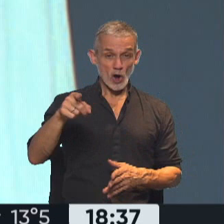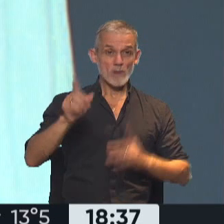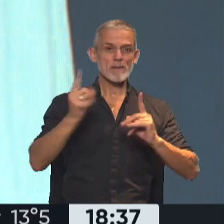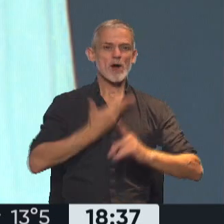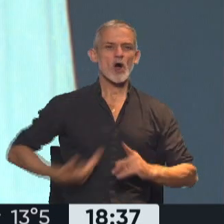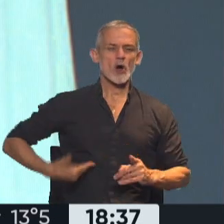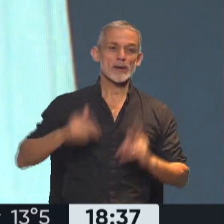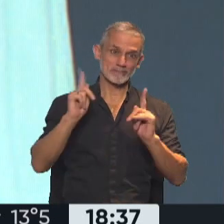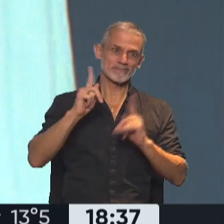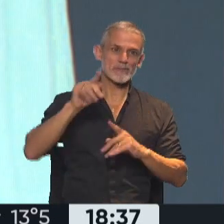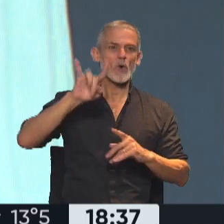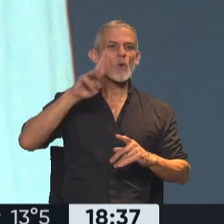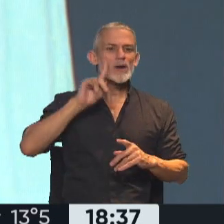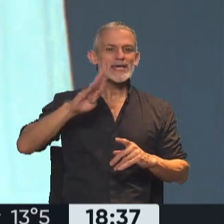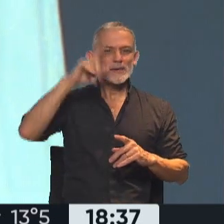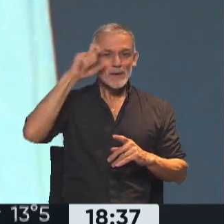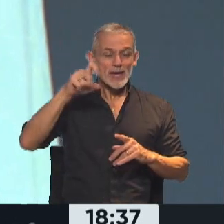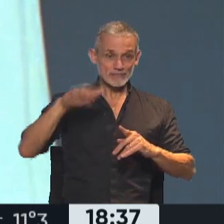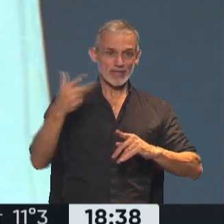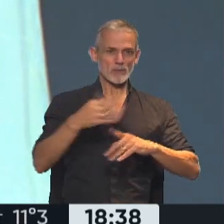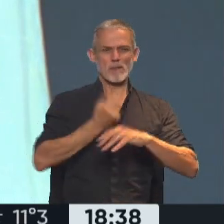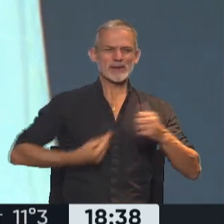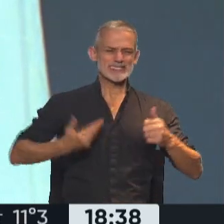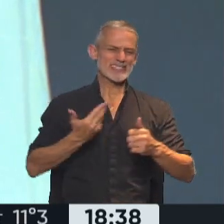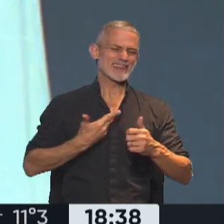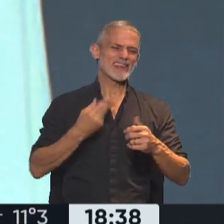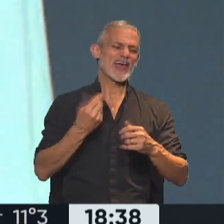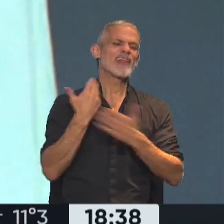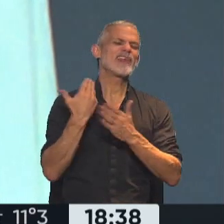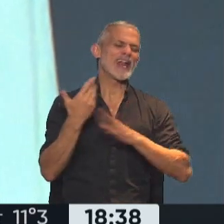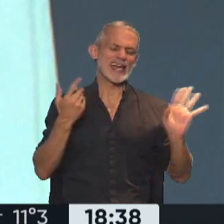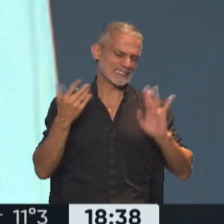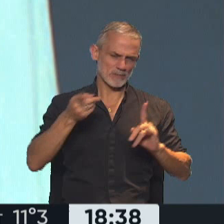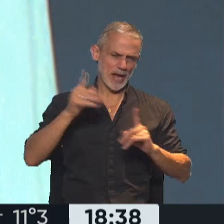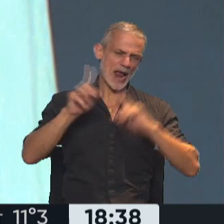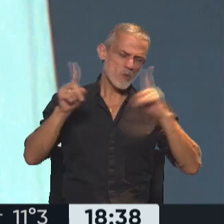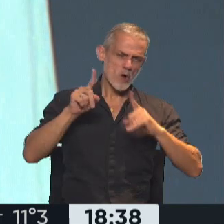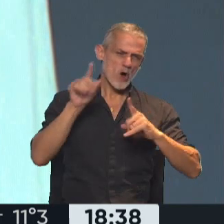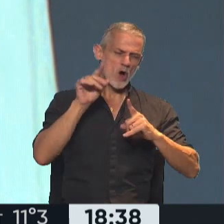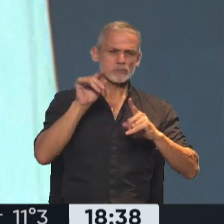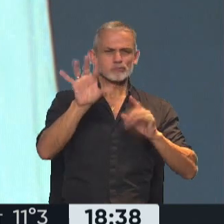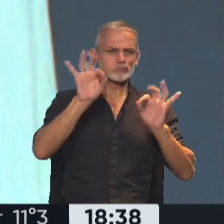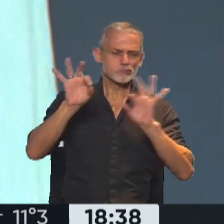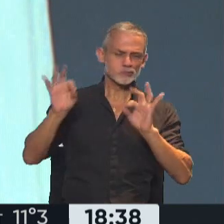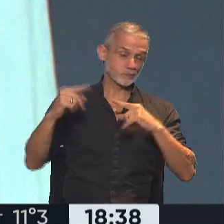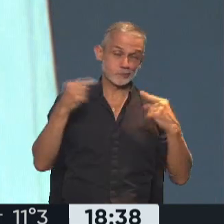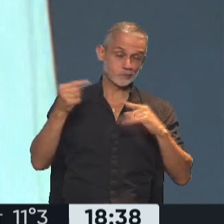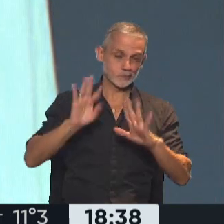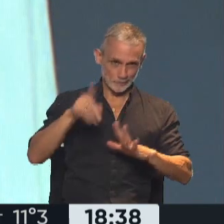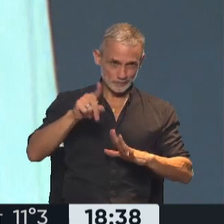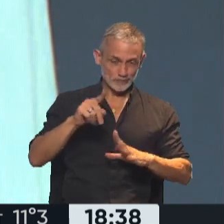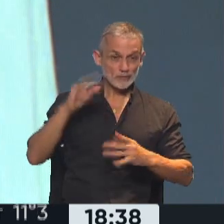gobernado el propio Álvaro Uribe y después presidentes de derecha que, más allá de alguno que ha tenido algún conflicto,